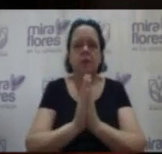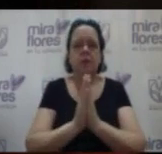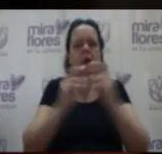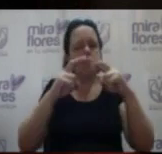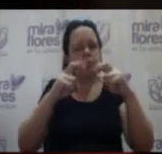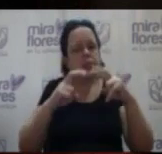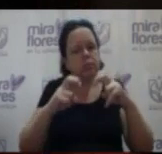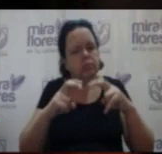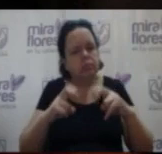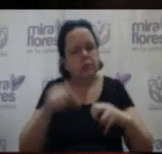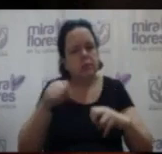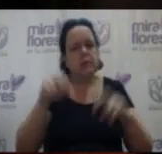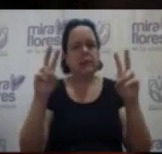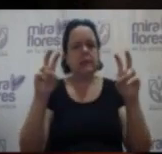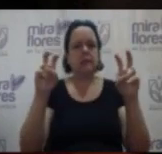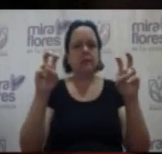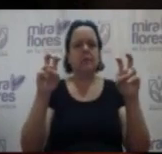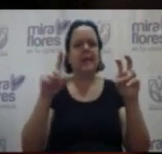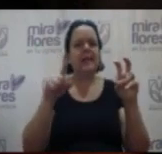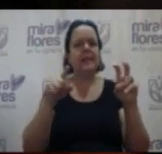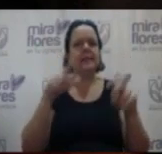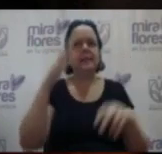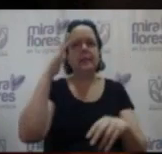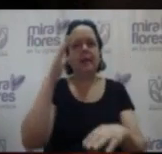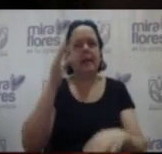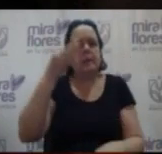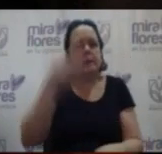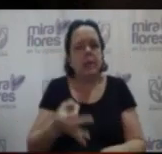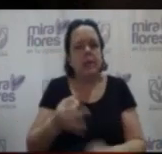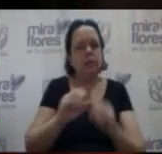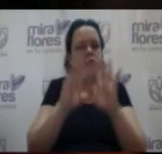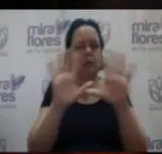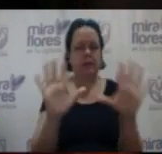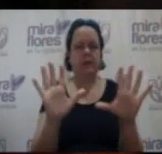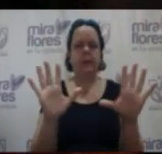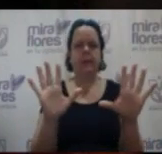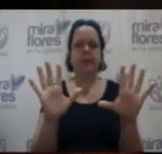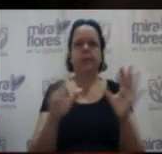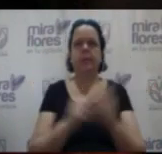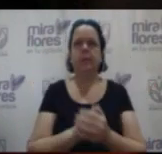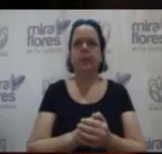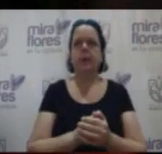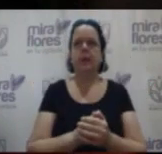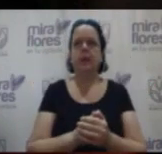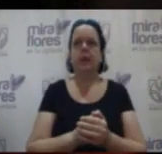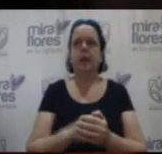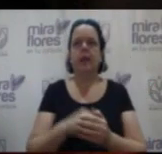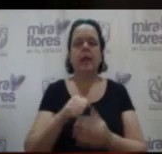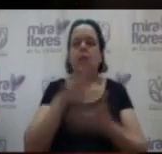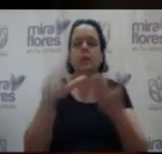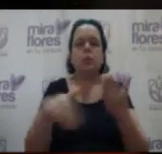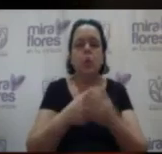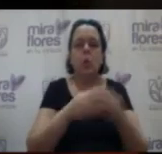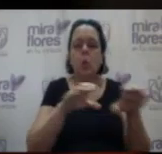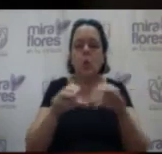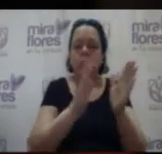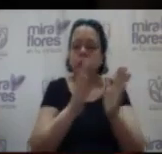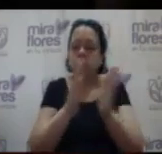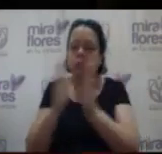bien ese tema para estar bien seguro y que se haga todo eso respetando la ley. Gracias.